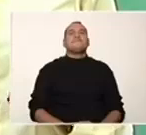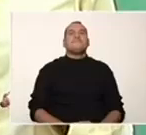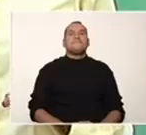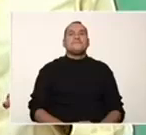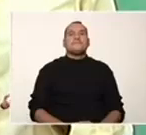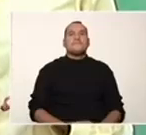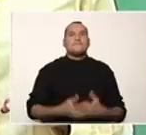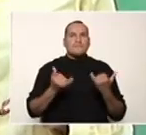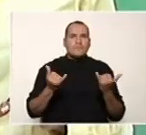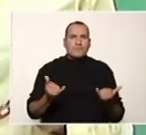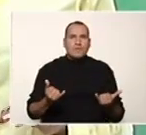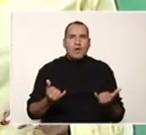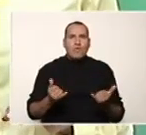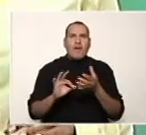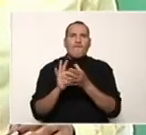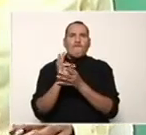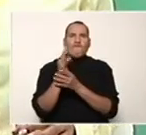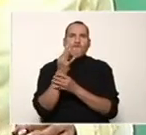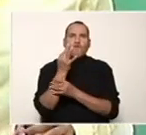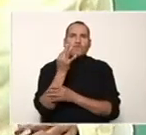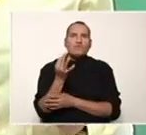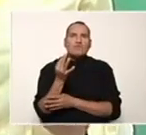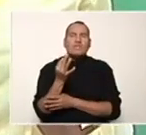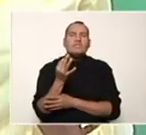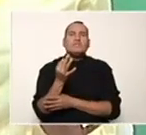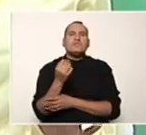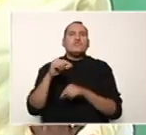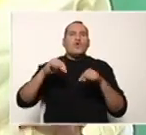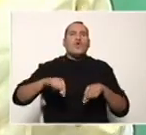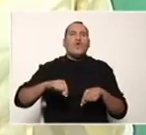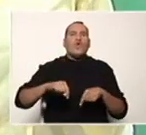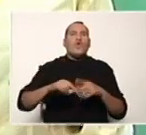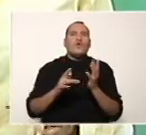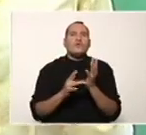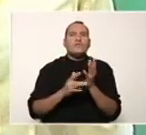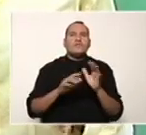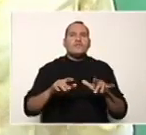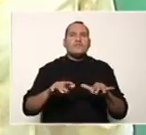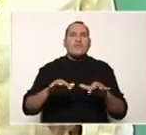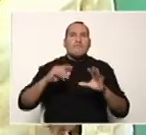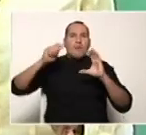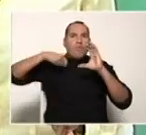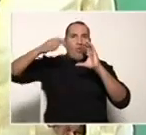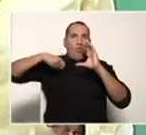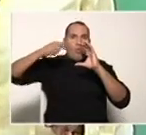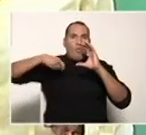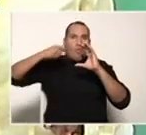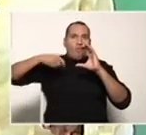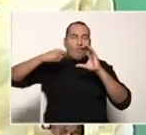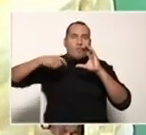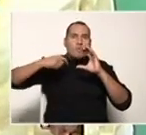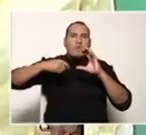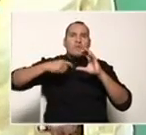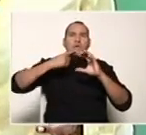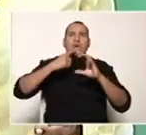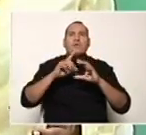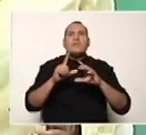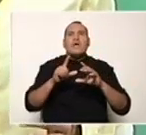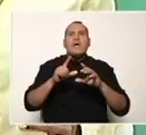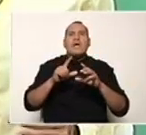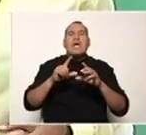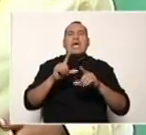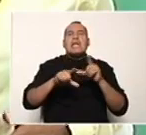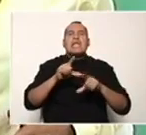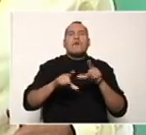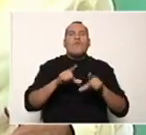Bien, y en nuestro segmento de la Fundación Bolivariana de Informática y Telemática al día de hoy disfrutaremos de un video tutorial del lenguaje de programación